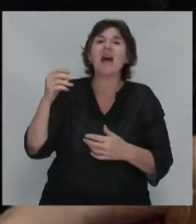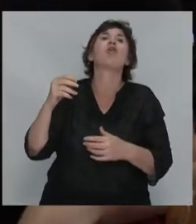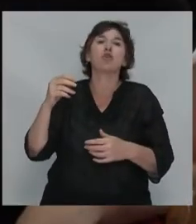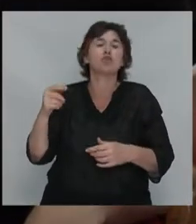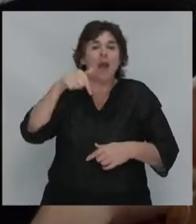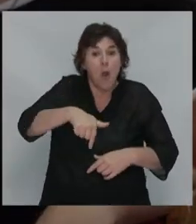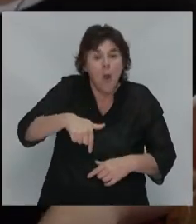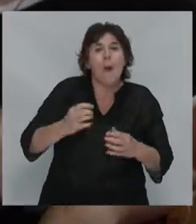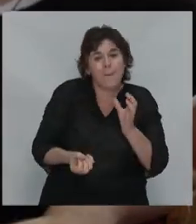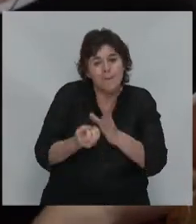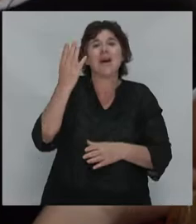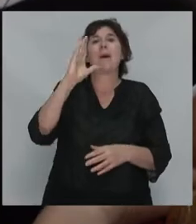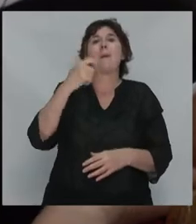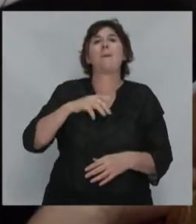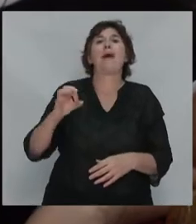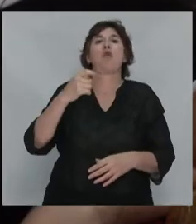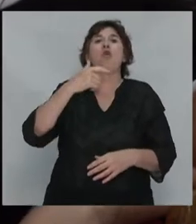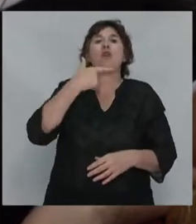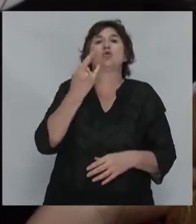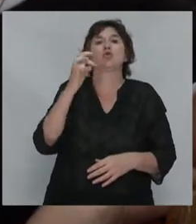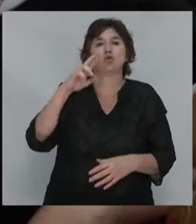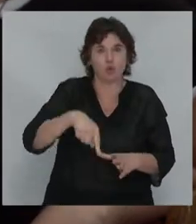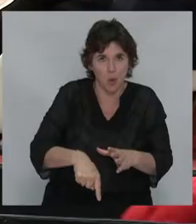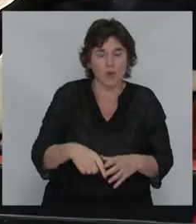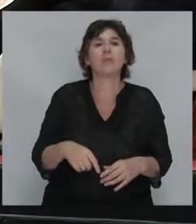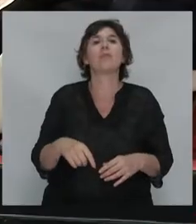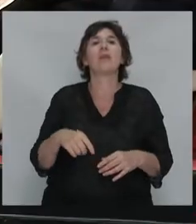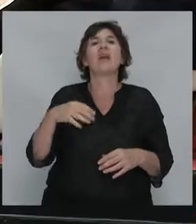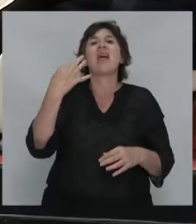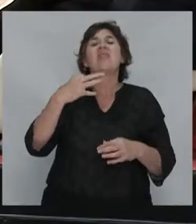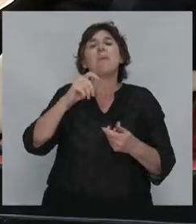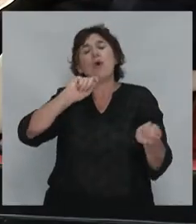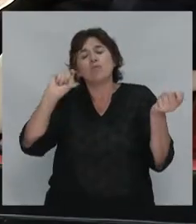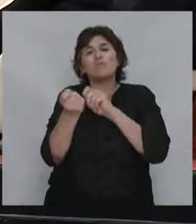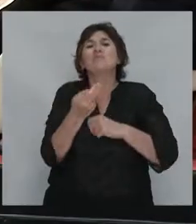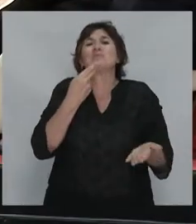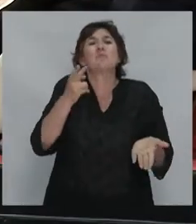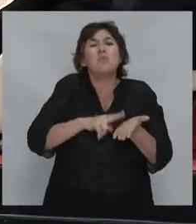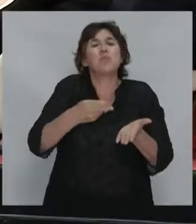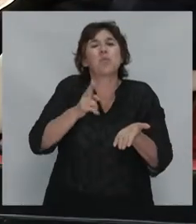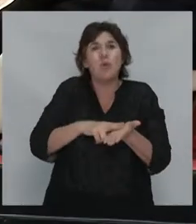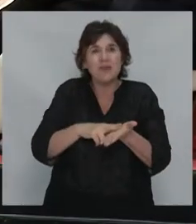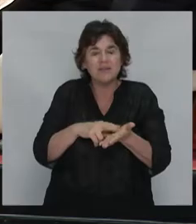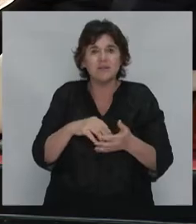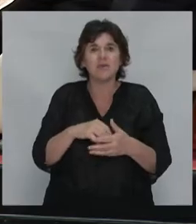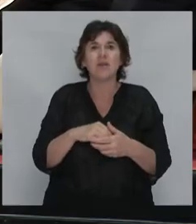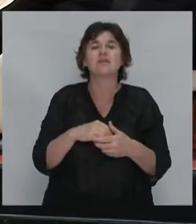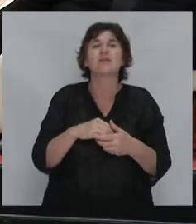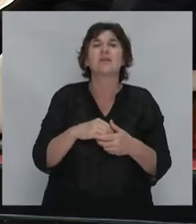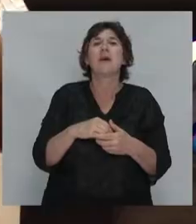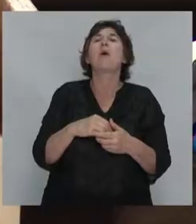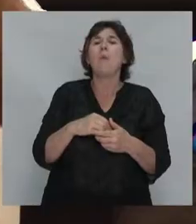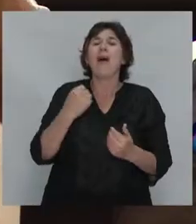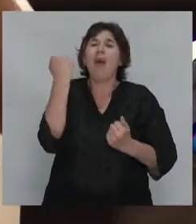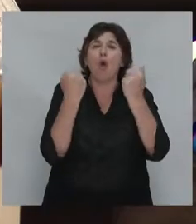Bueno, qué triste. Vamos a reformar el sistema tributario, no hay posibilidad de tener una economía